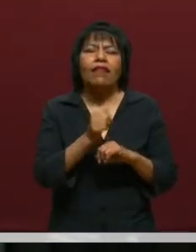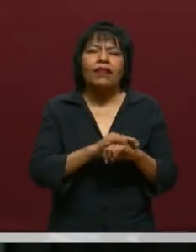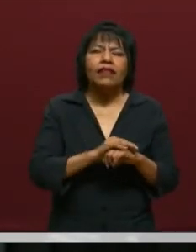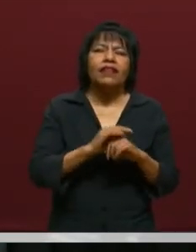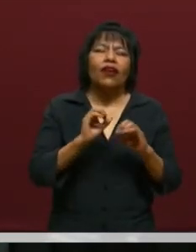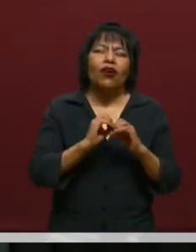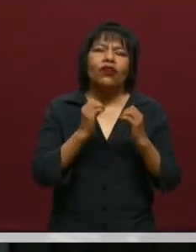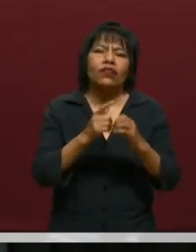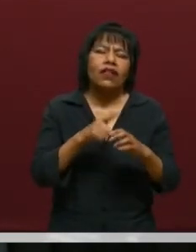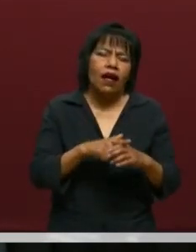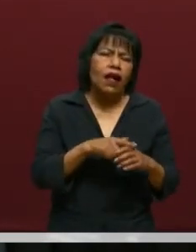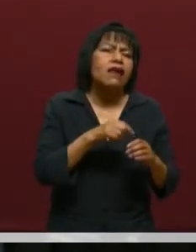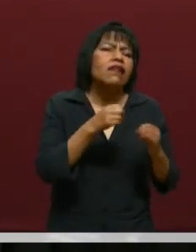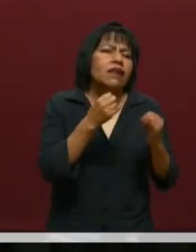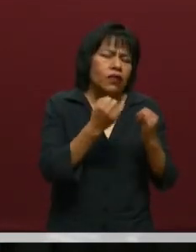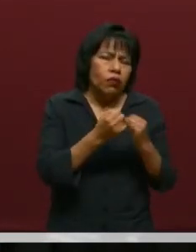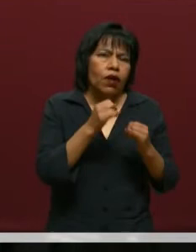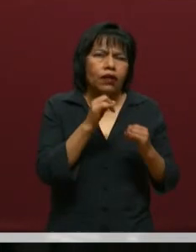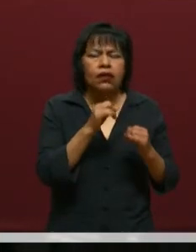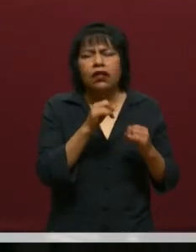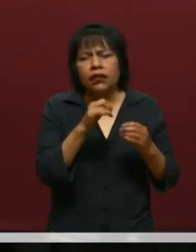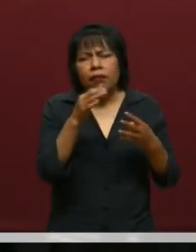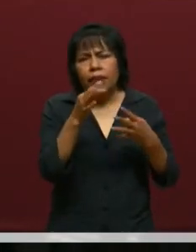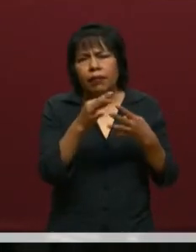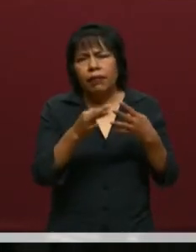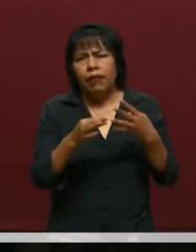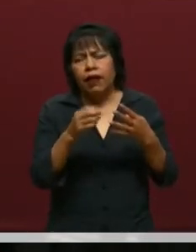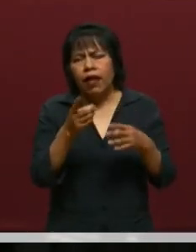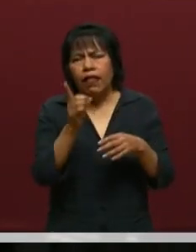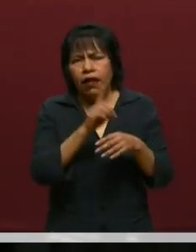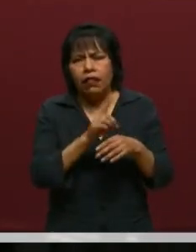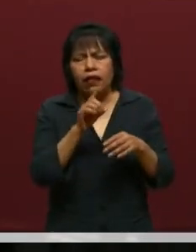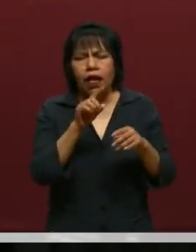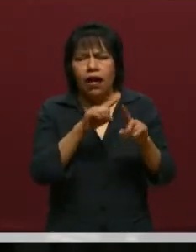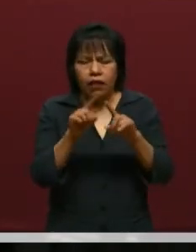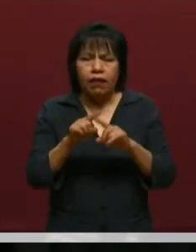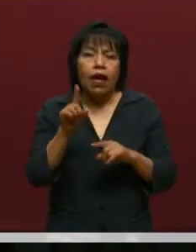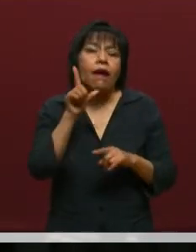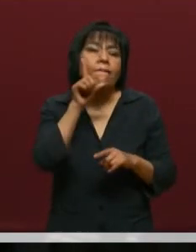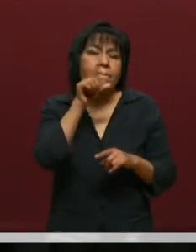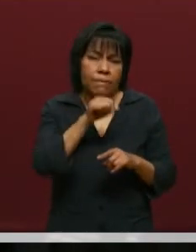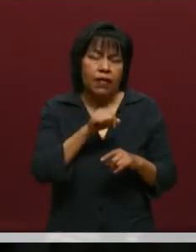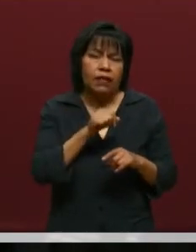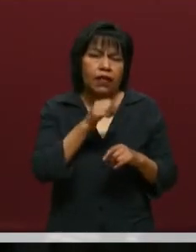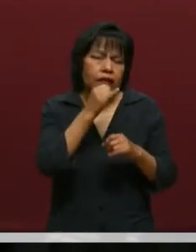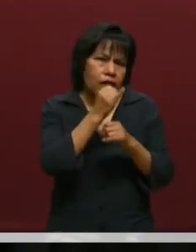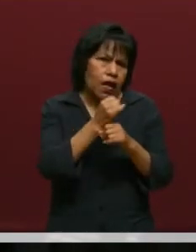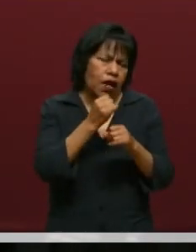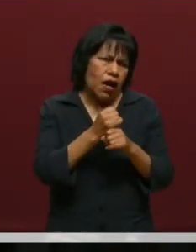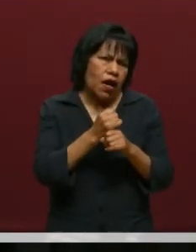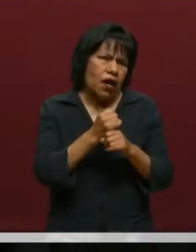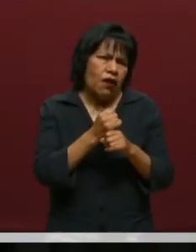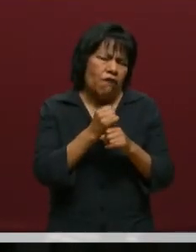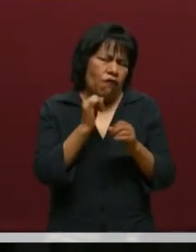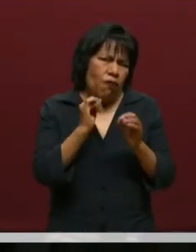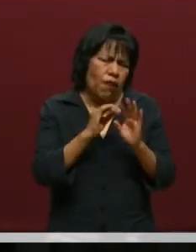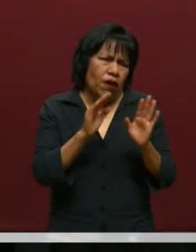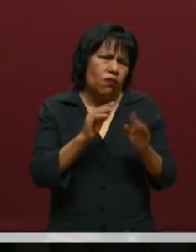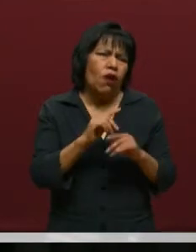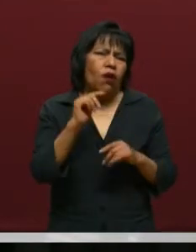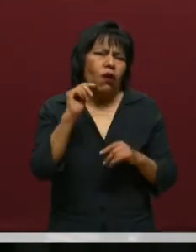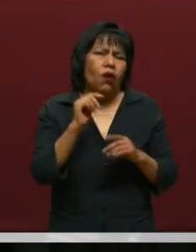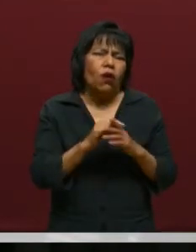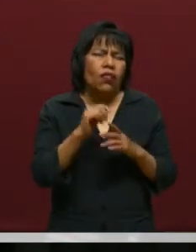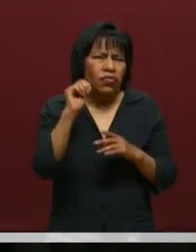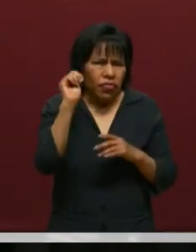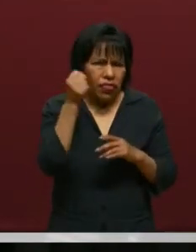sociales. Y así cada día elegimos una determinada área. El día de mañana estará el área de informática, después mecatrónica, y